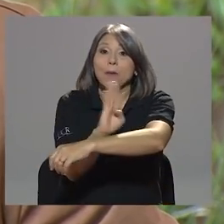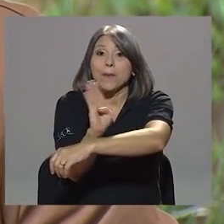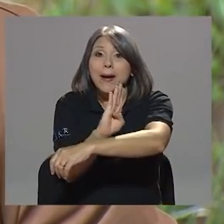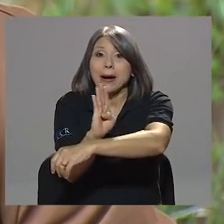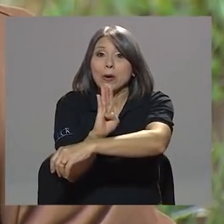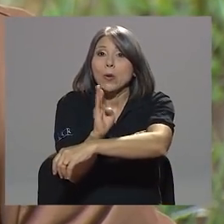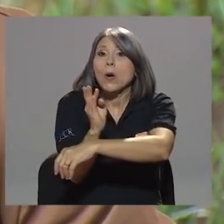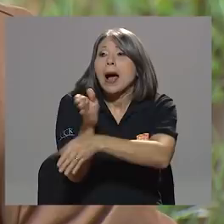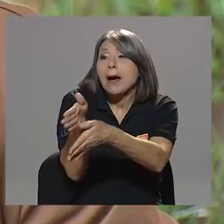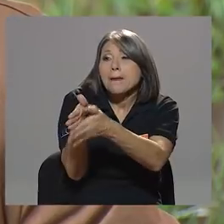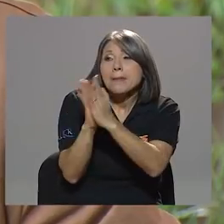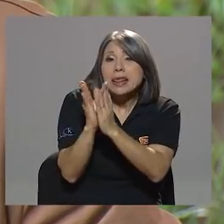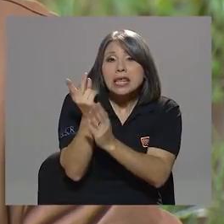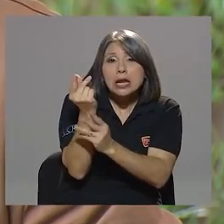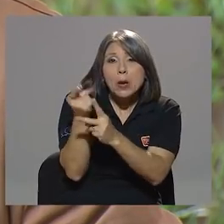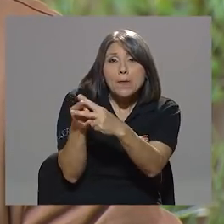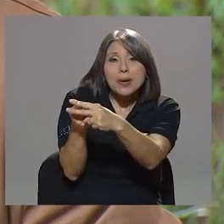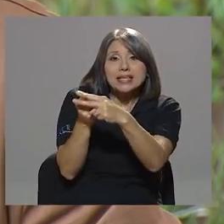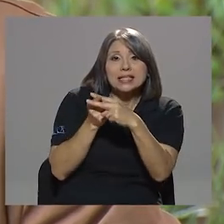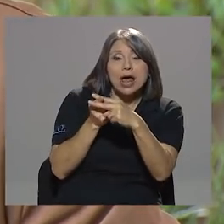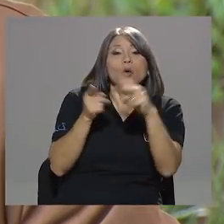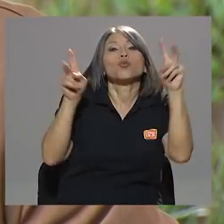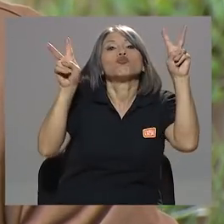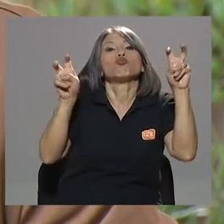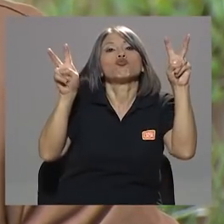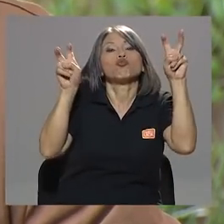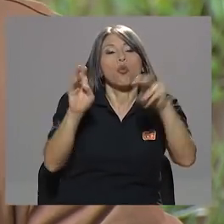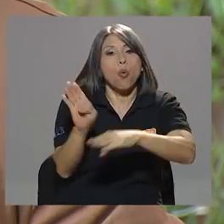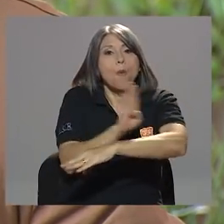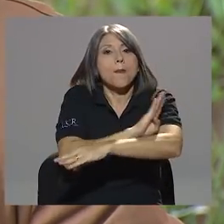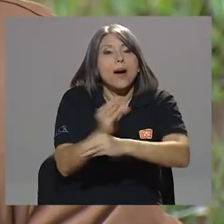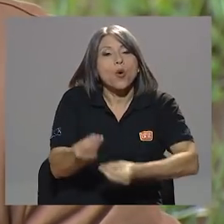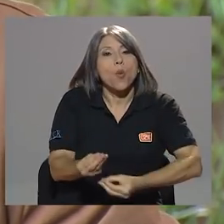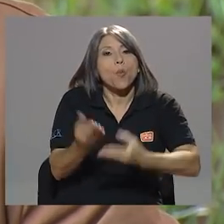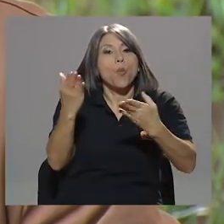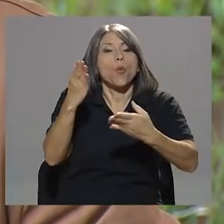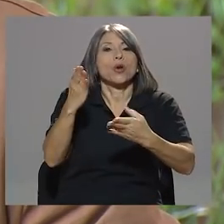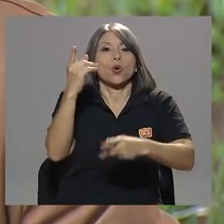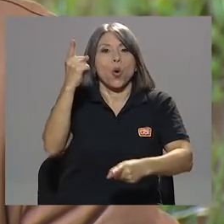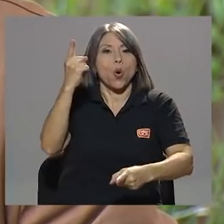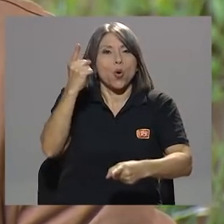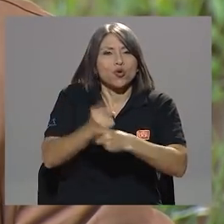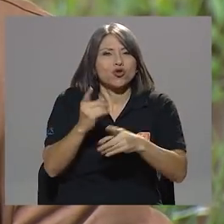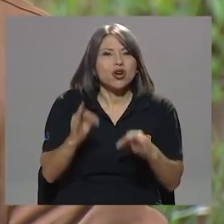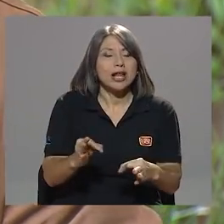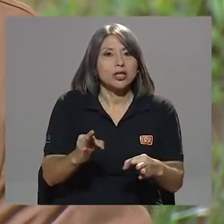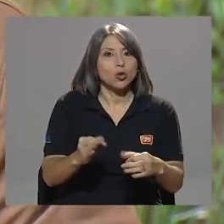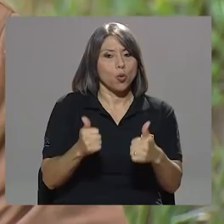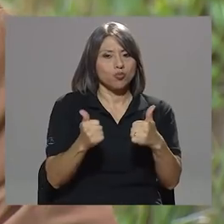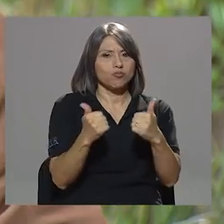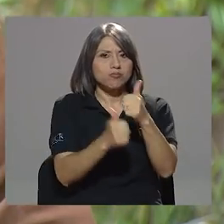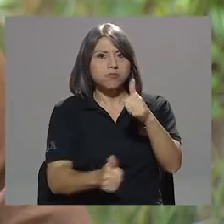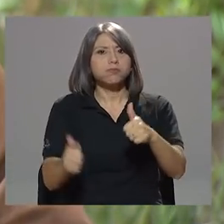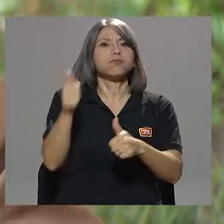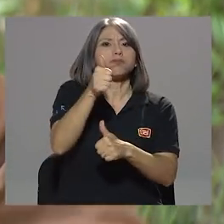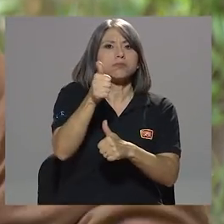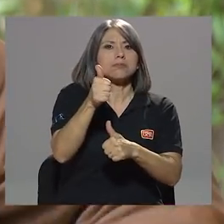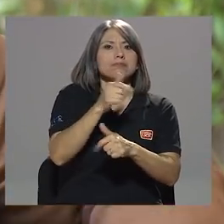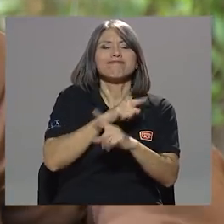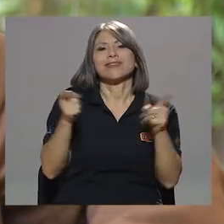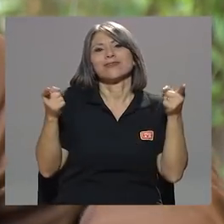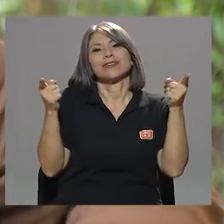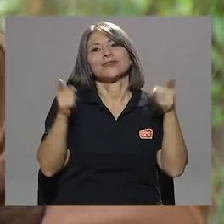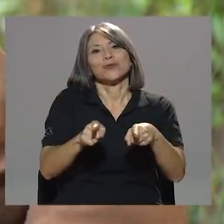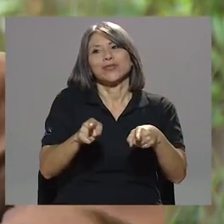prestado, que supuestamente era un banco público, un banco correcto, un banco de primer orden. Y resulta que